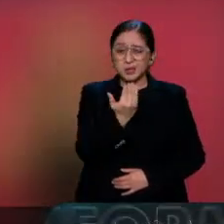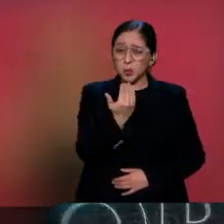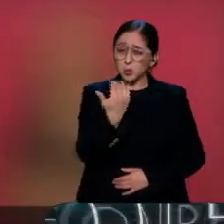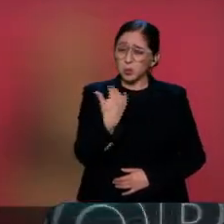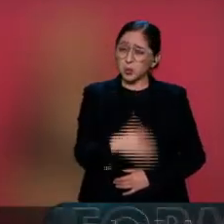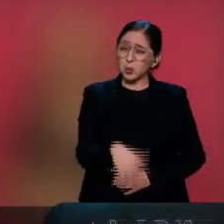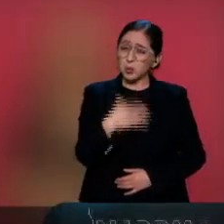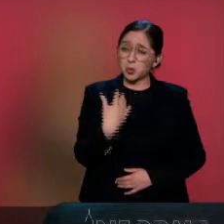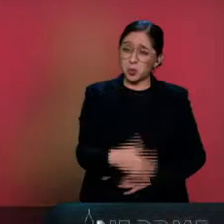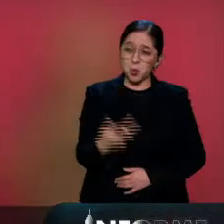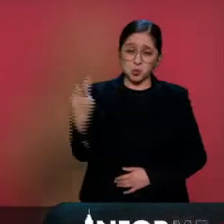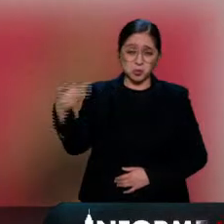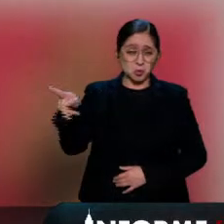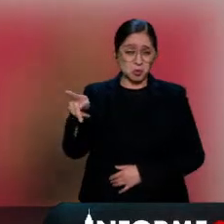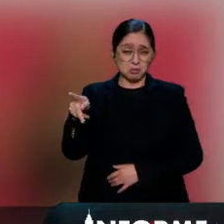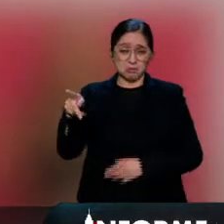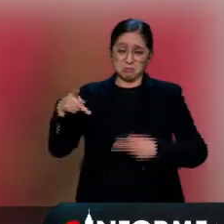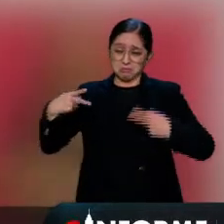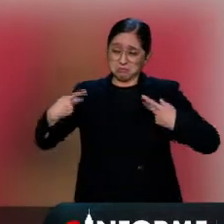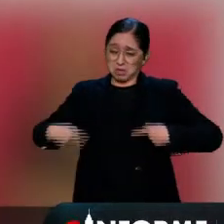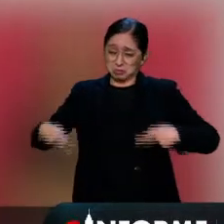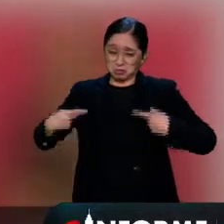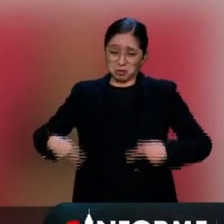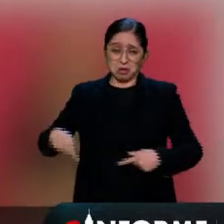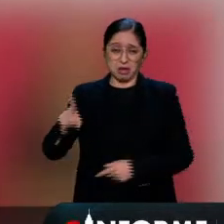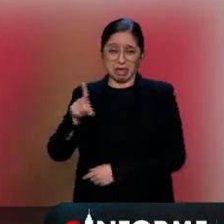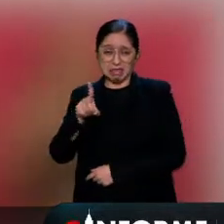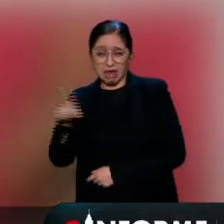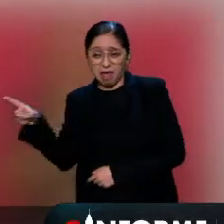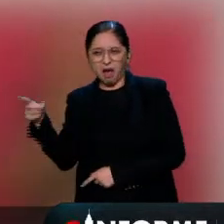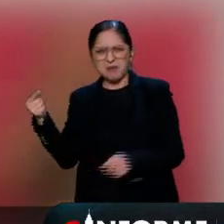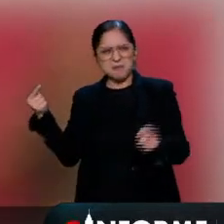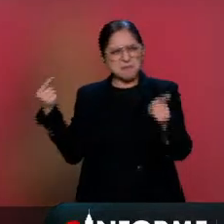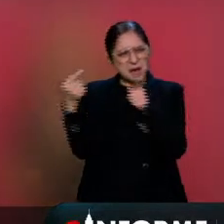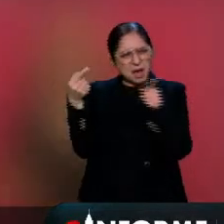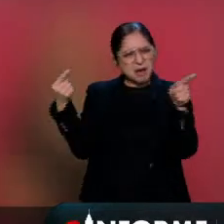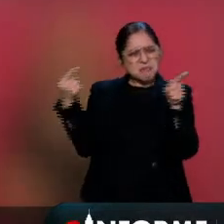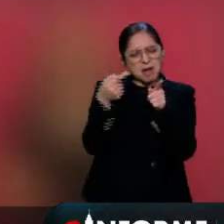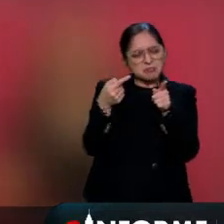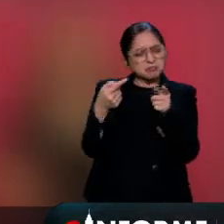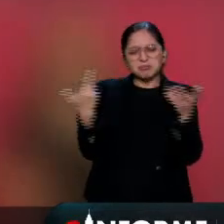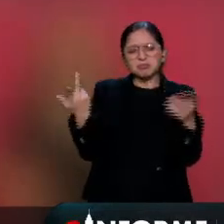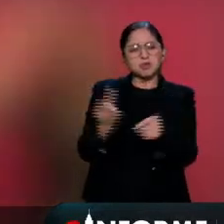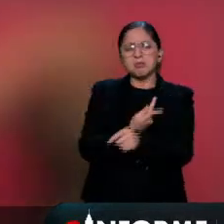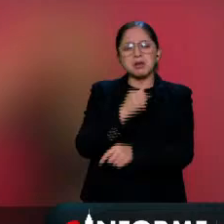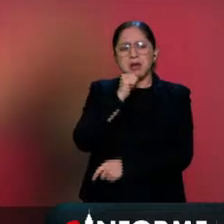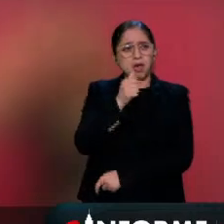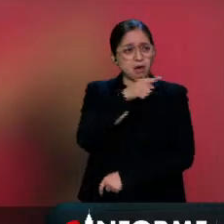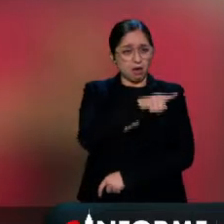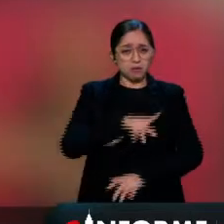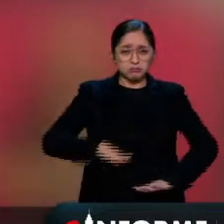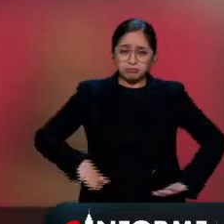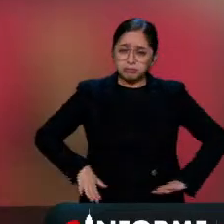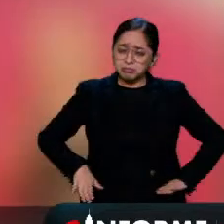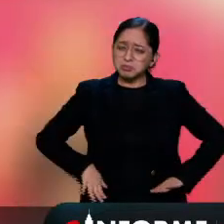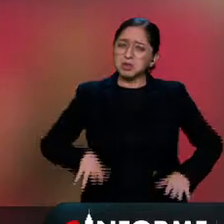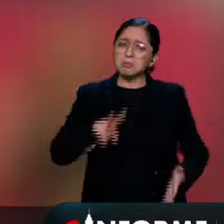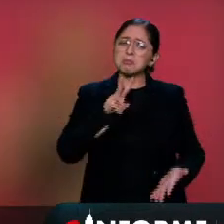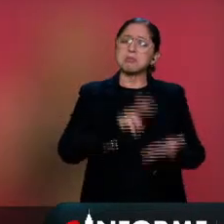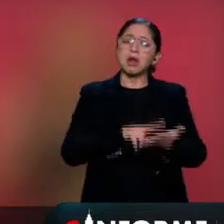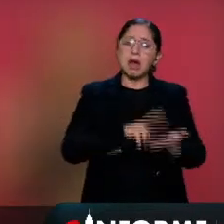activa, fuerte, pero él es un hombre con convicciones, tiene experiencia política